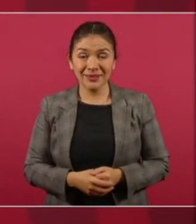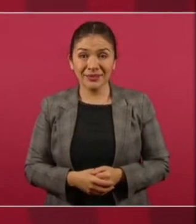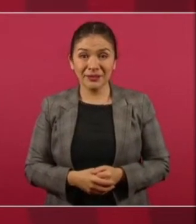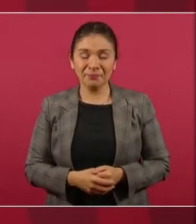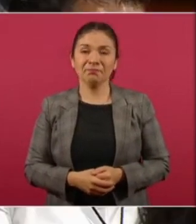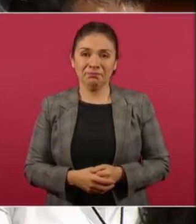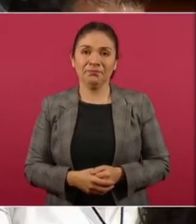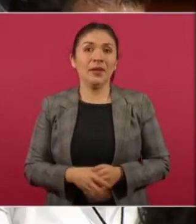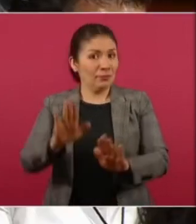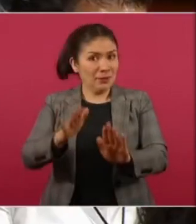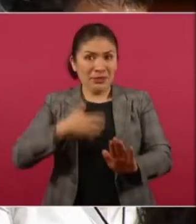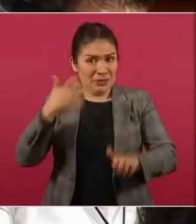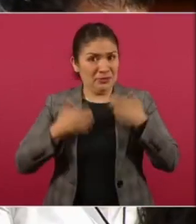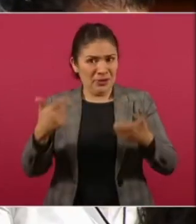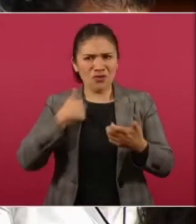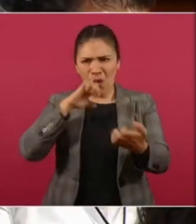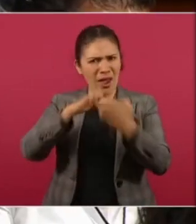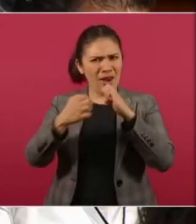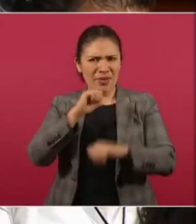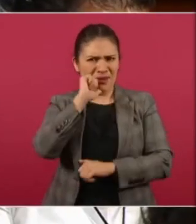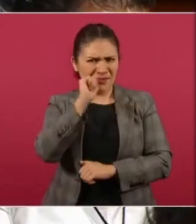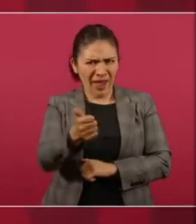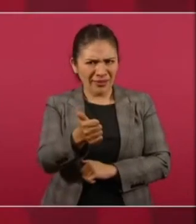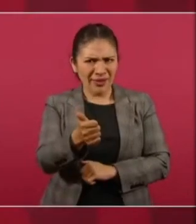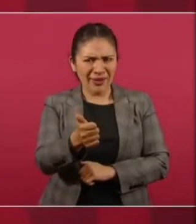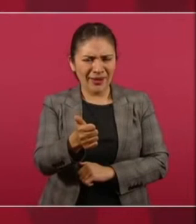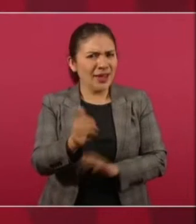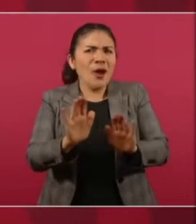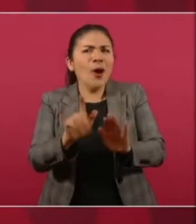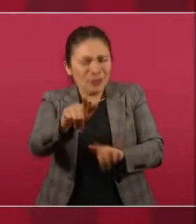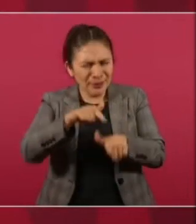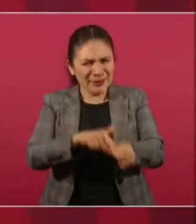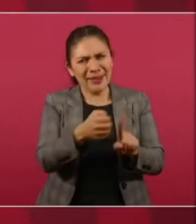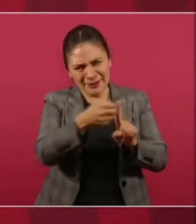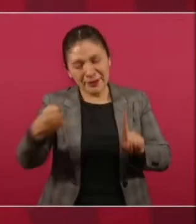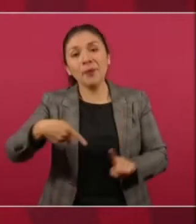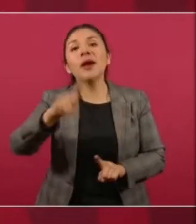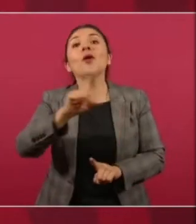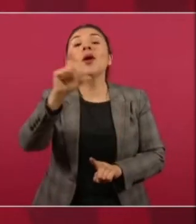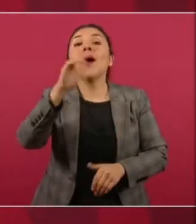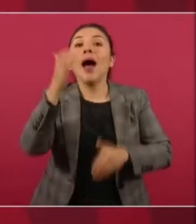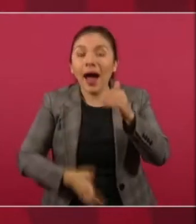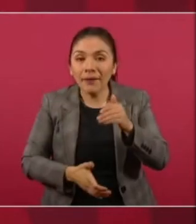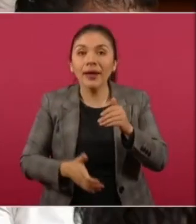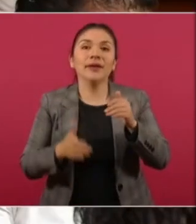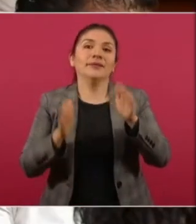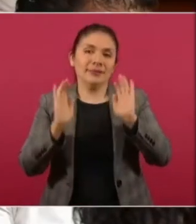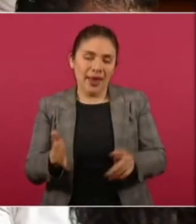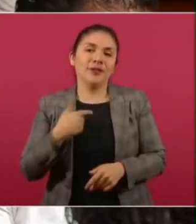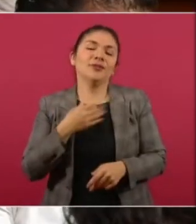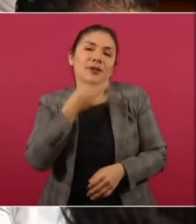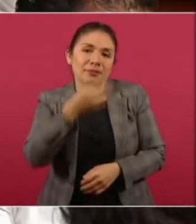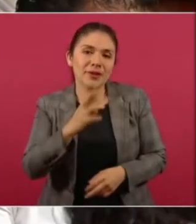Pues ya, pero no se enoje, porque yo no soy su enemiga. No, tú sigue, nada más me dices para que yo te... Ni su detractora tampoco.